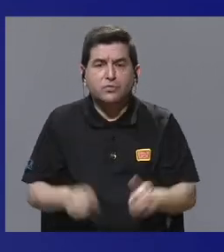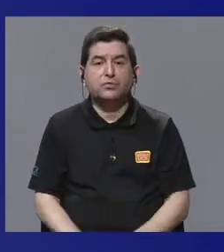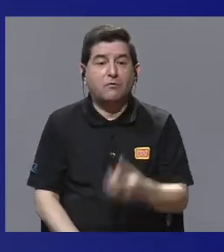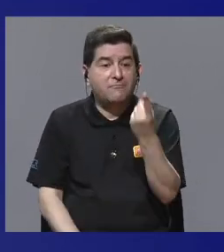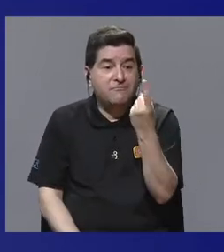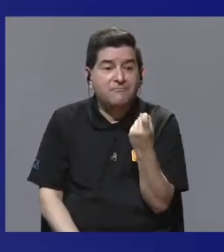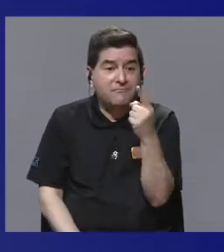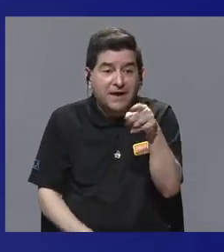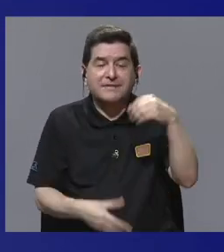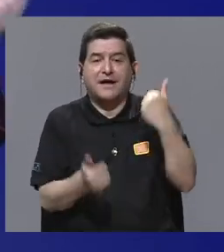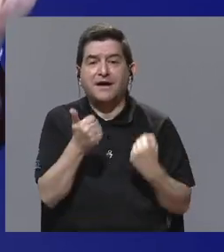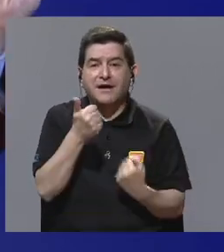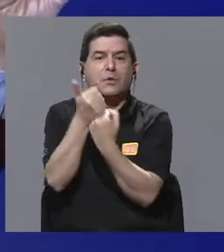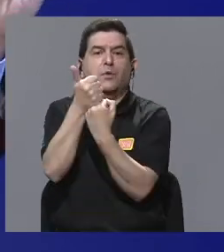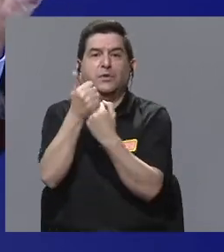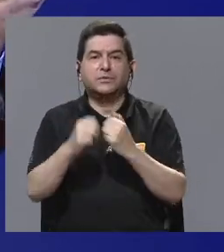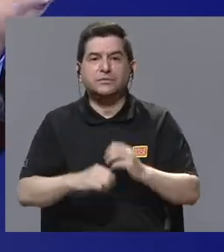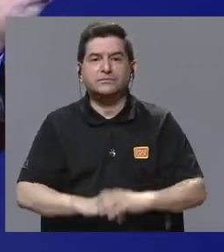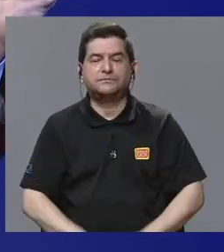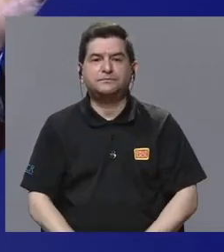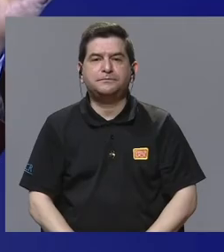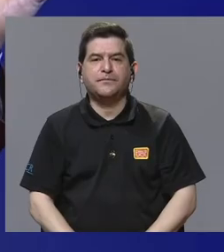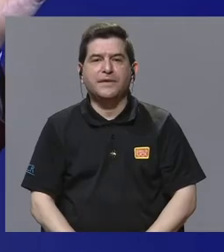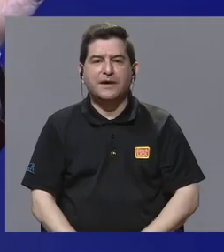ese apoyo. Exacto. Nicole,